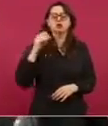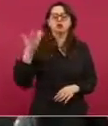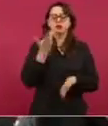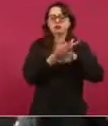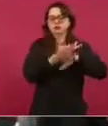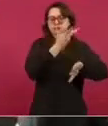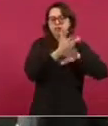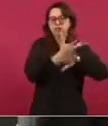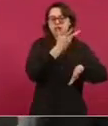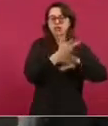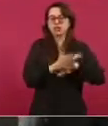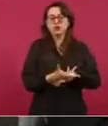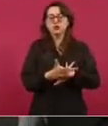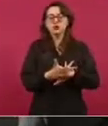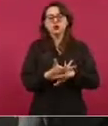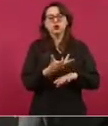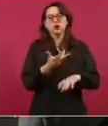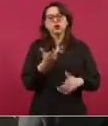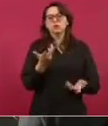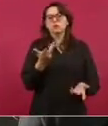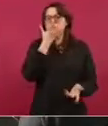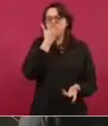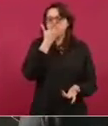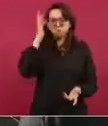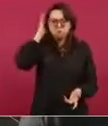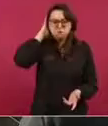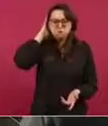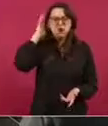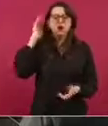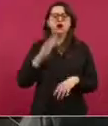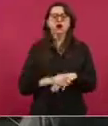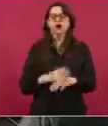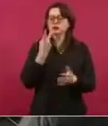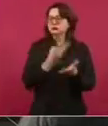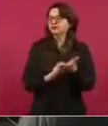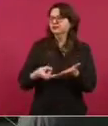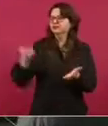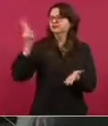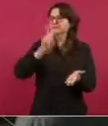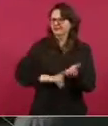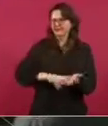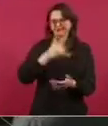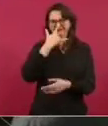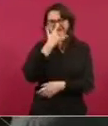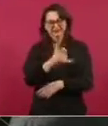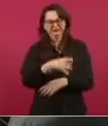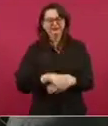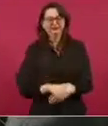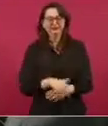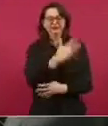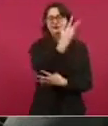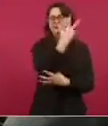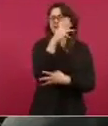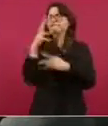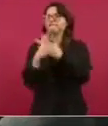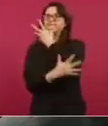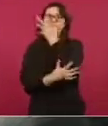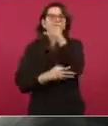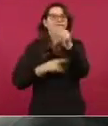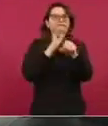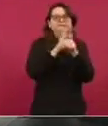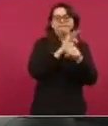cómo hablan de la defensa del medio ambiente y de